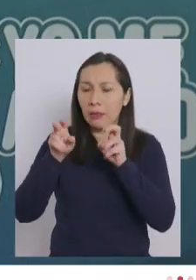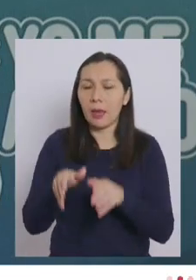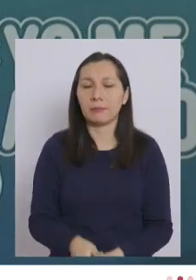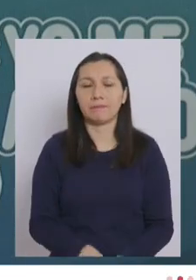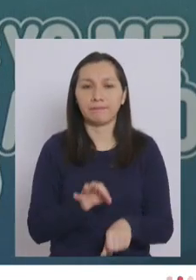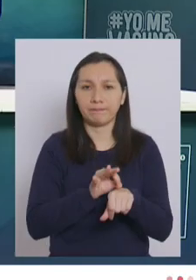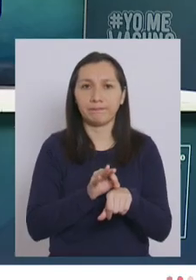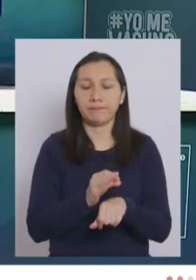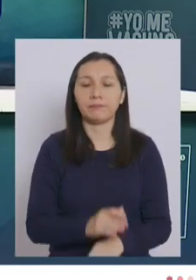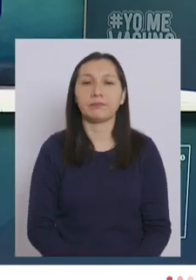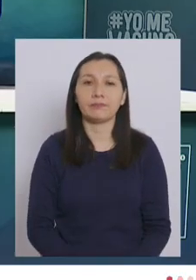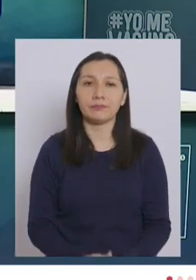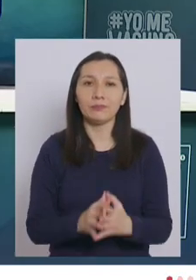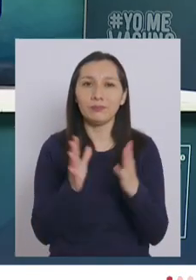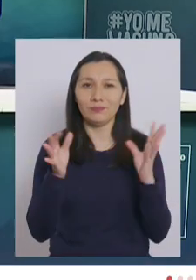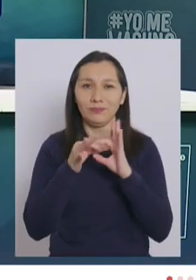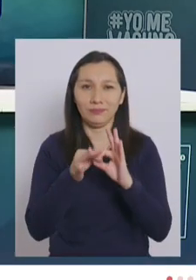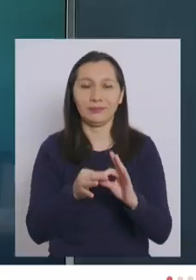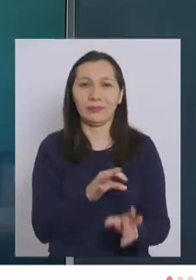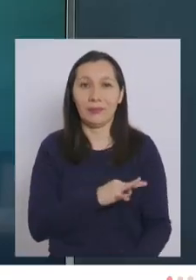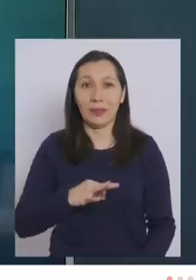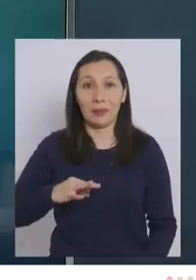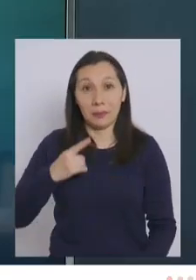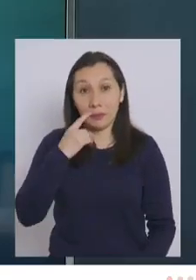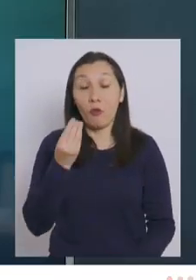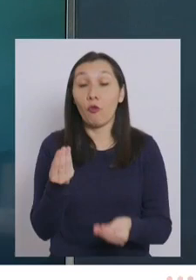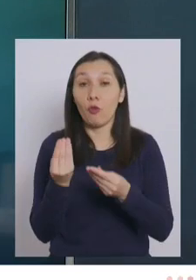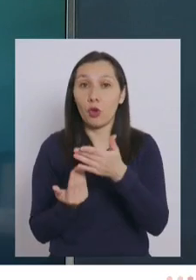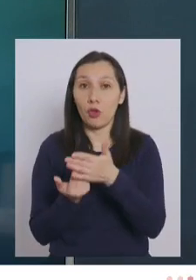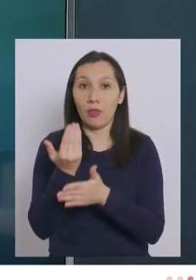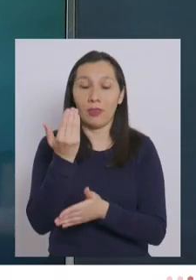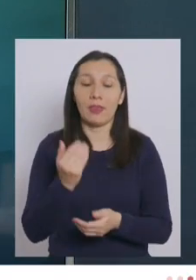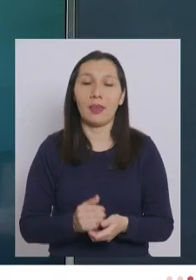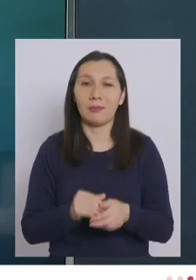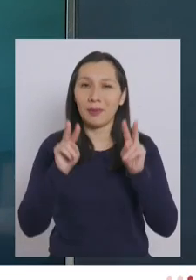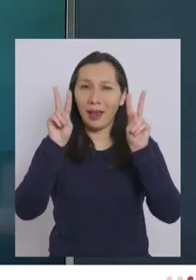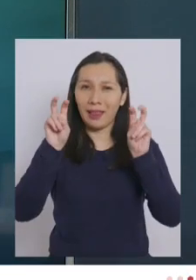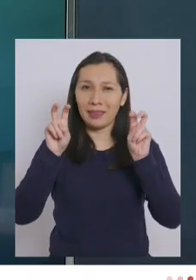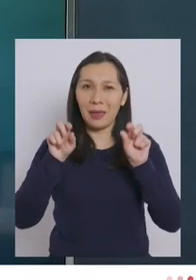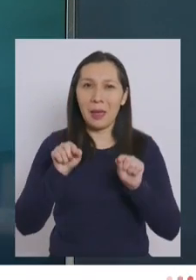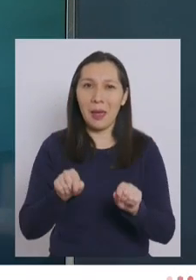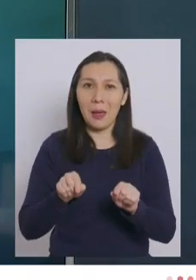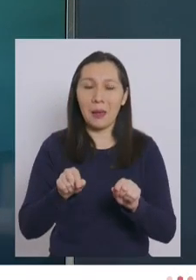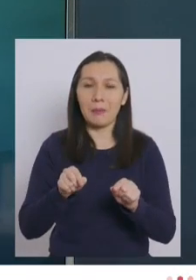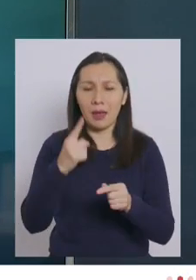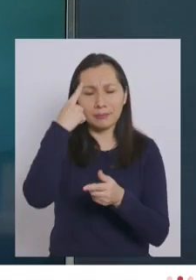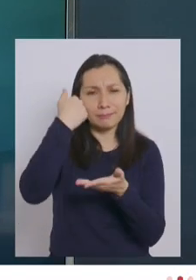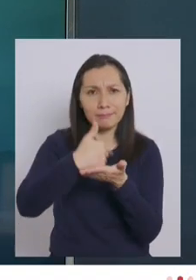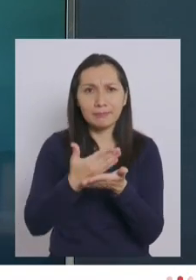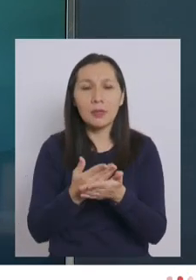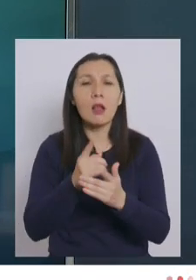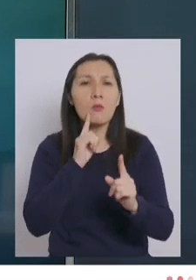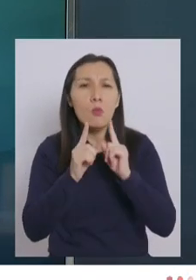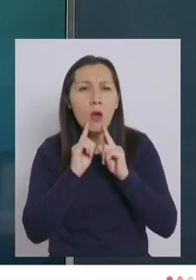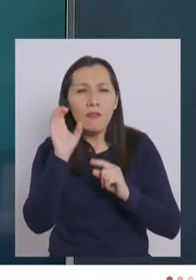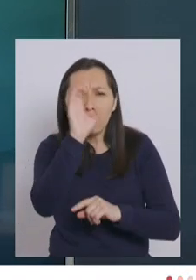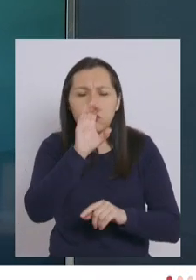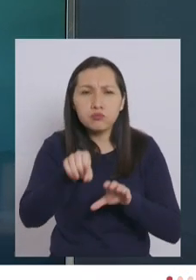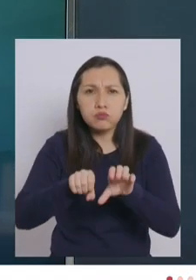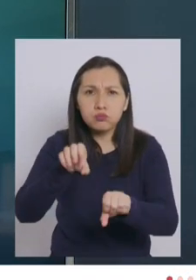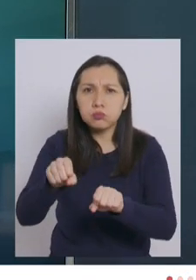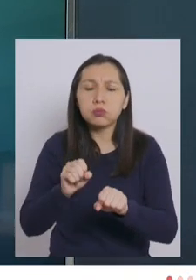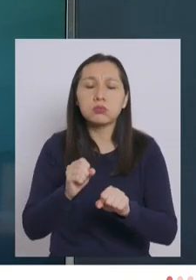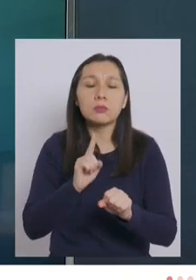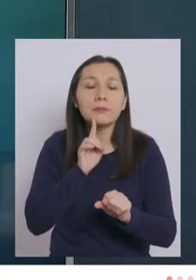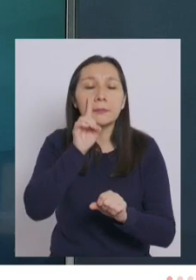Doctora Daza. Muchas gracias, Ministro. Bueno, muy buenos días. Con respecto a la estrategia de testeo, trazabilidad y